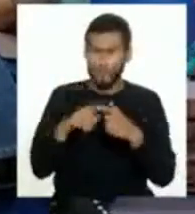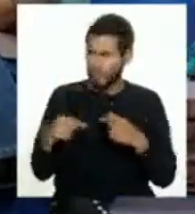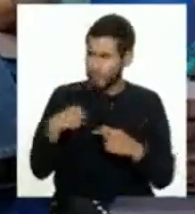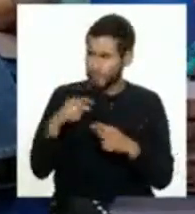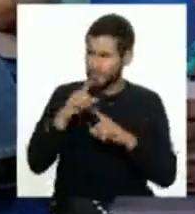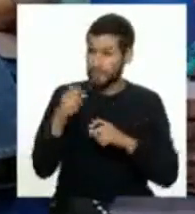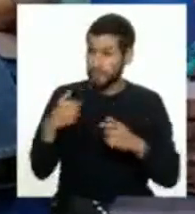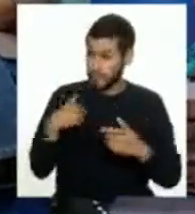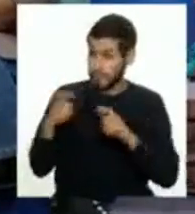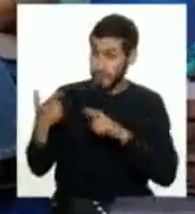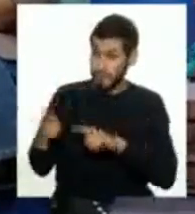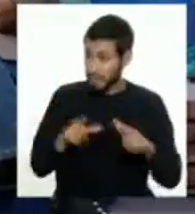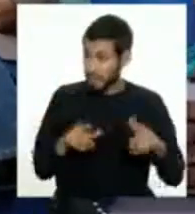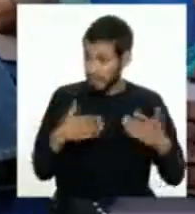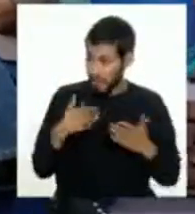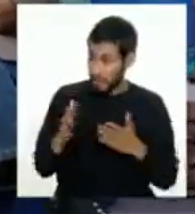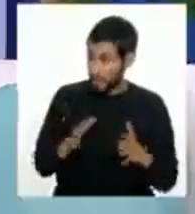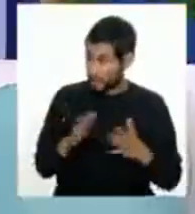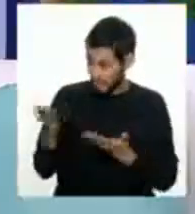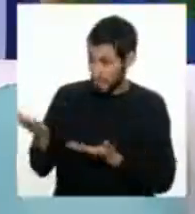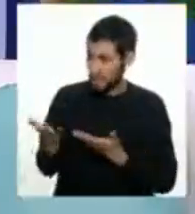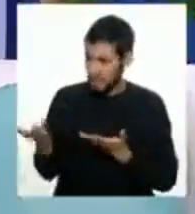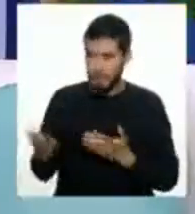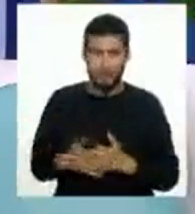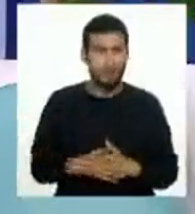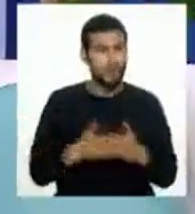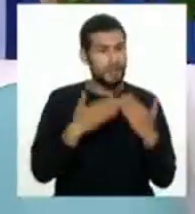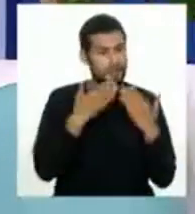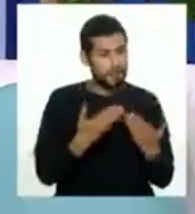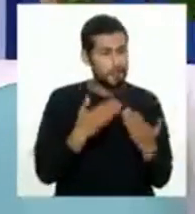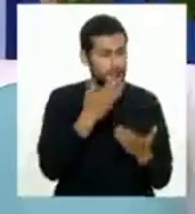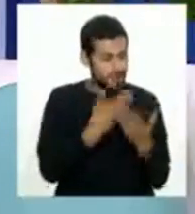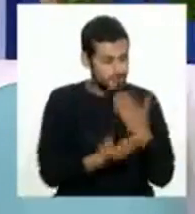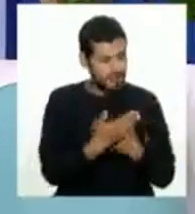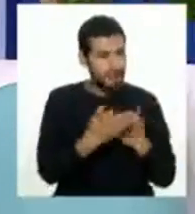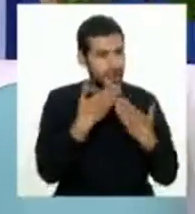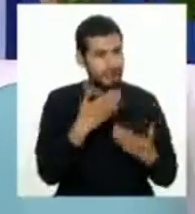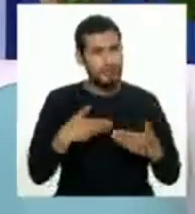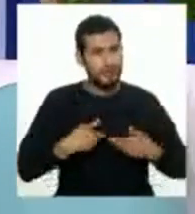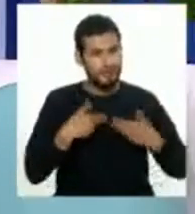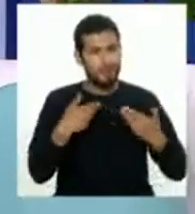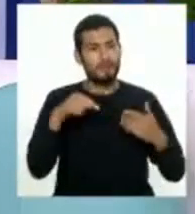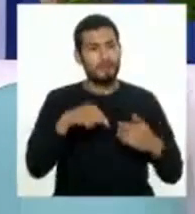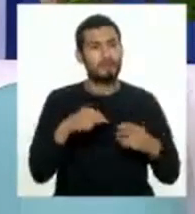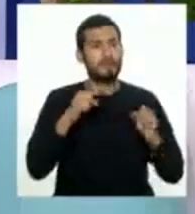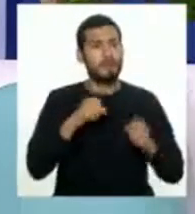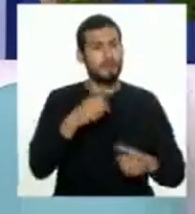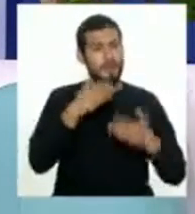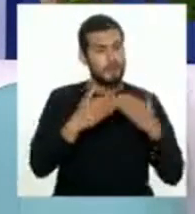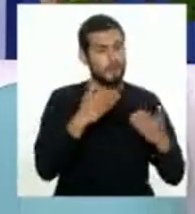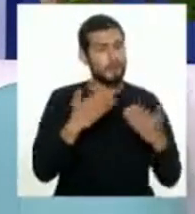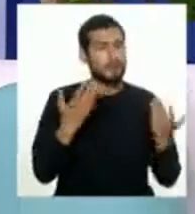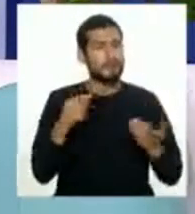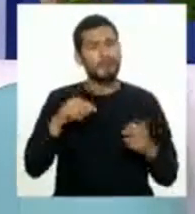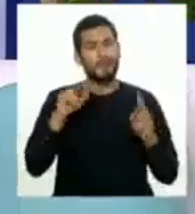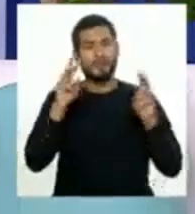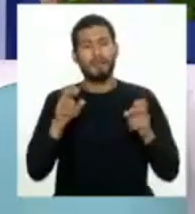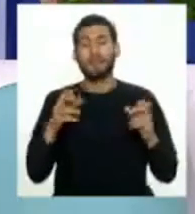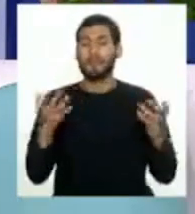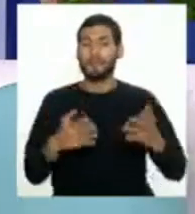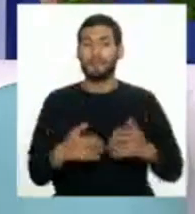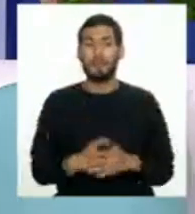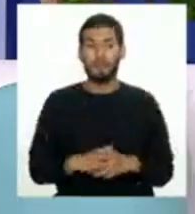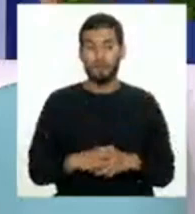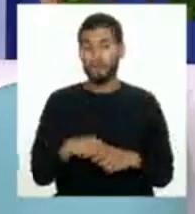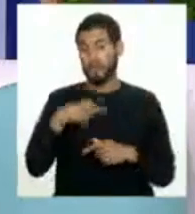preparados. Bienvenido. Gracias. Muy buenos días, Fátima, Christopher. Gracias por el espacio que me dan para poder hablar justo de este tema que es,